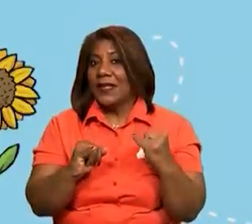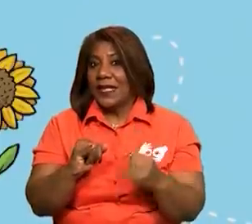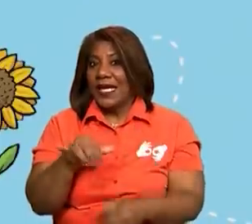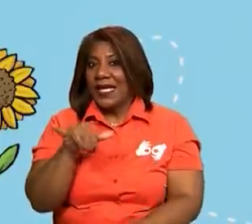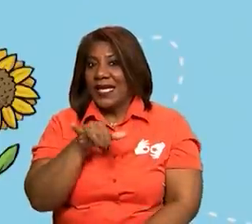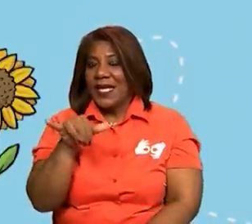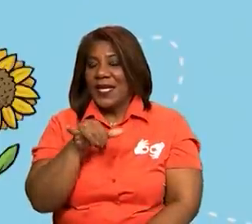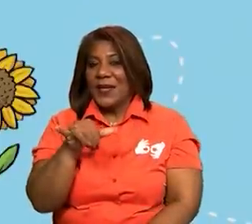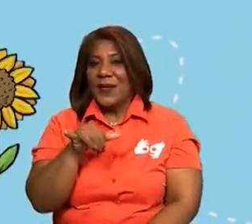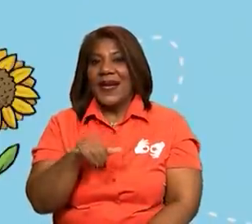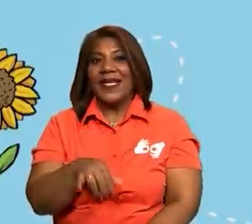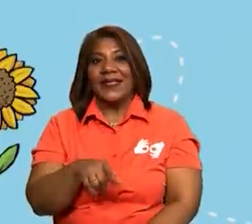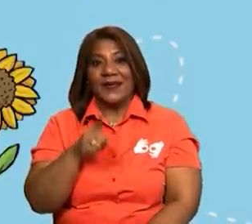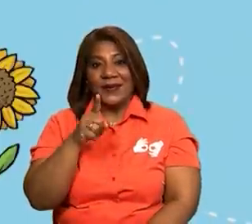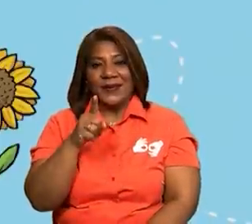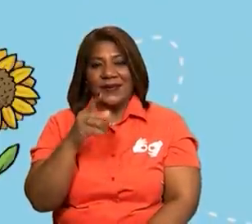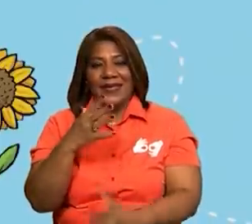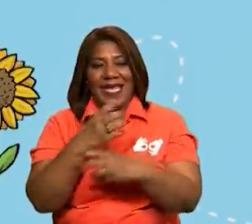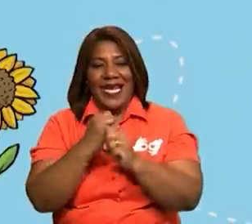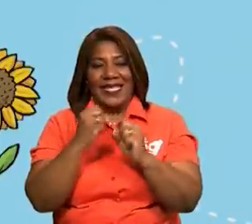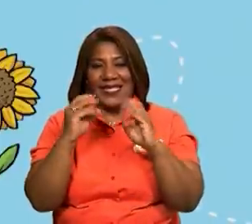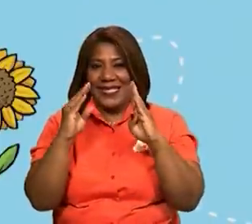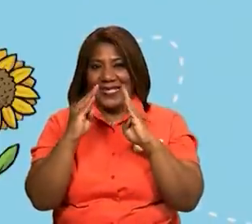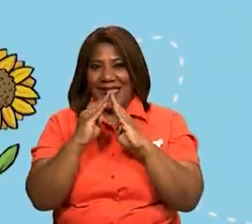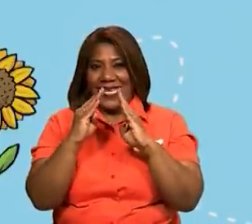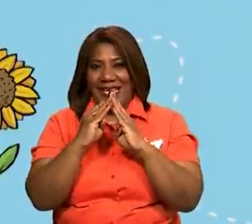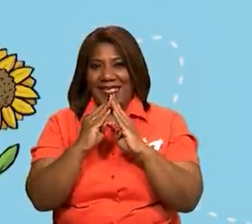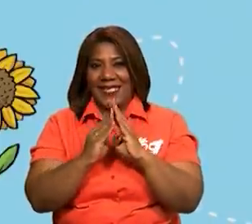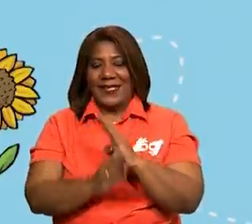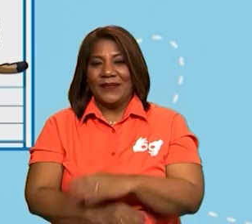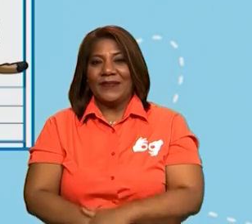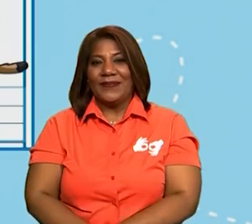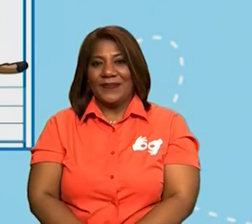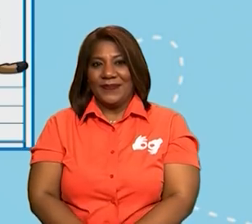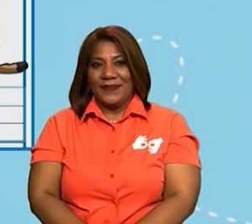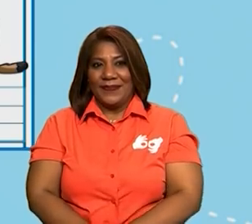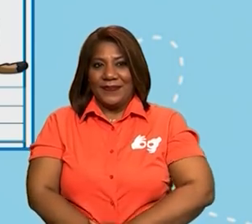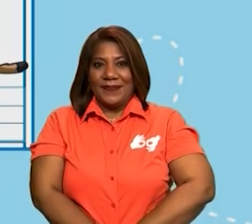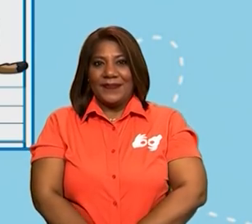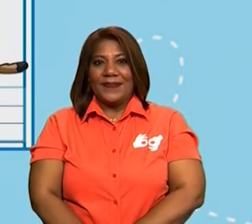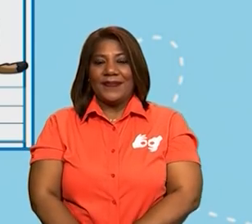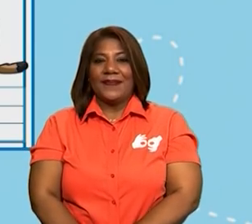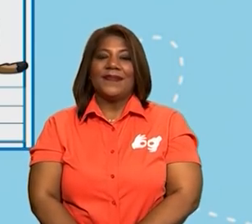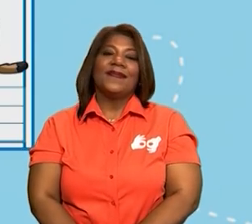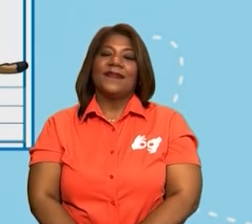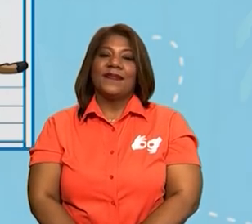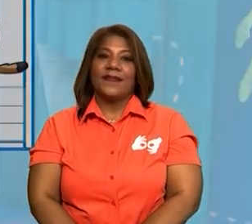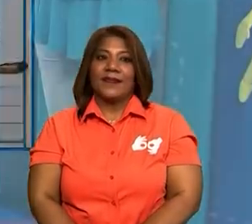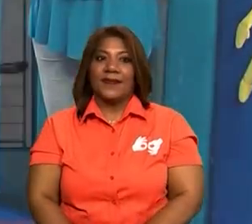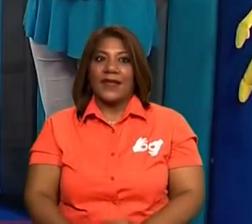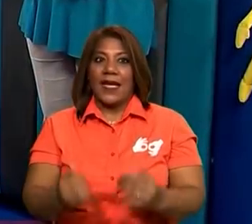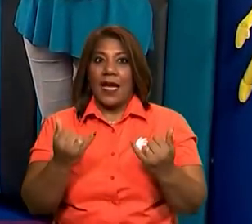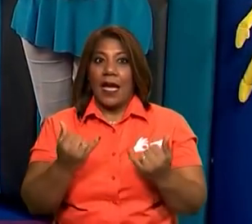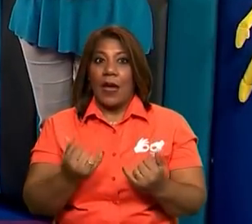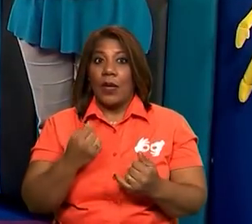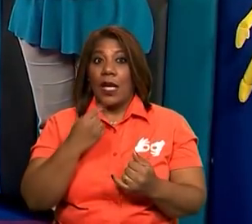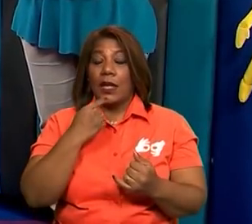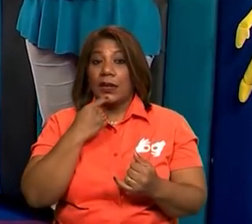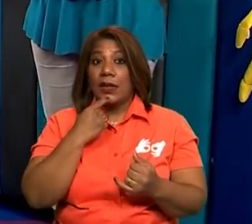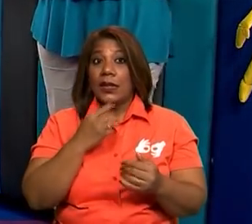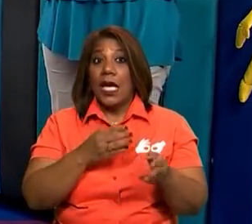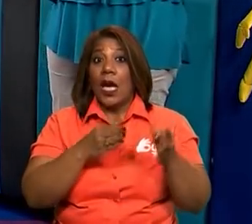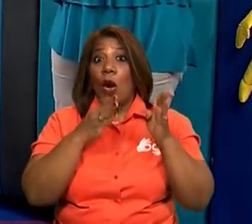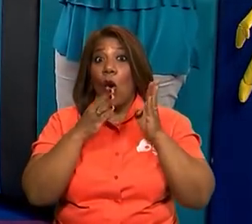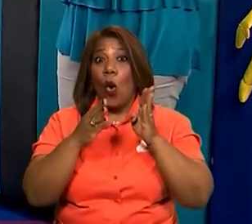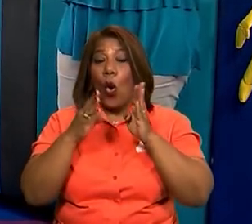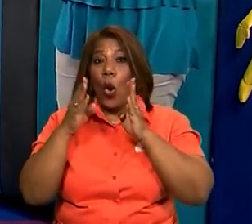esta actividad es para que ustedes la terminen en casa. Bien, ahora dice, ordena las sílabas